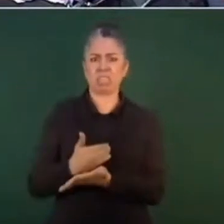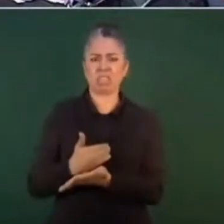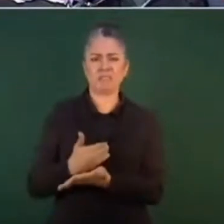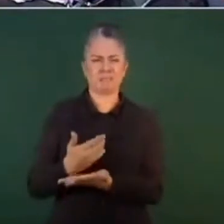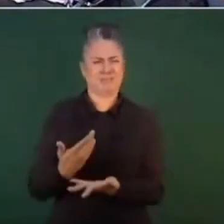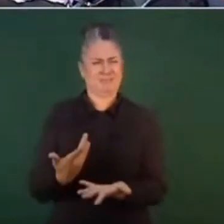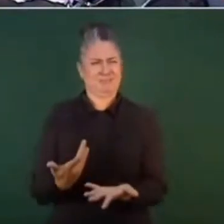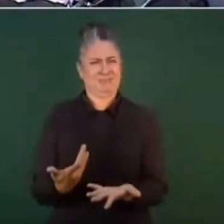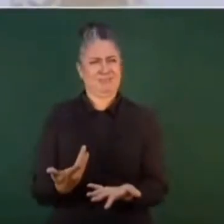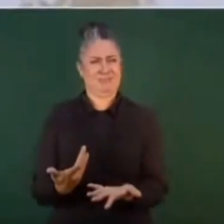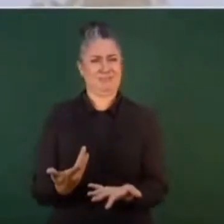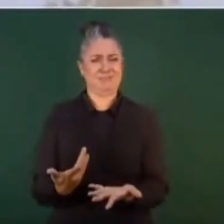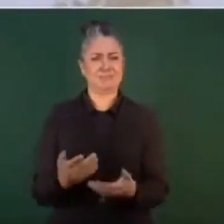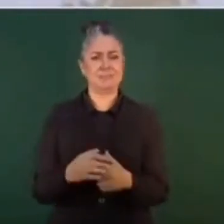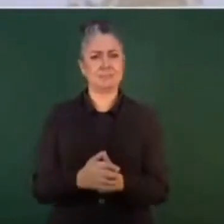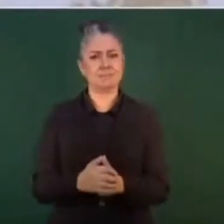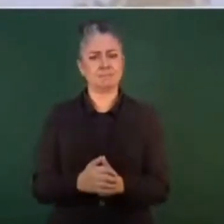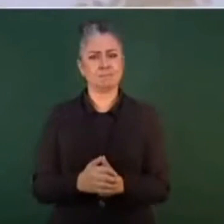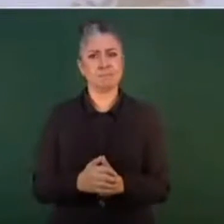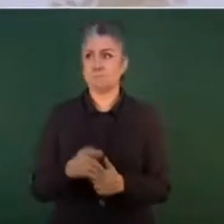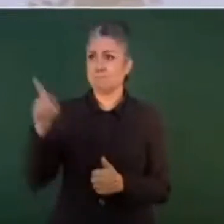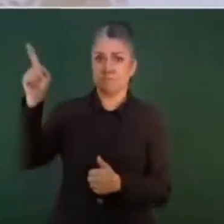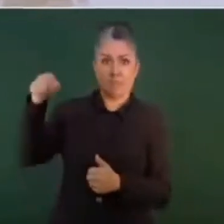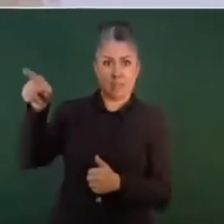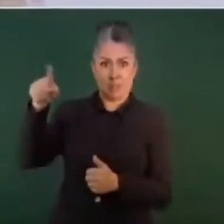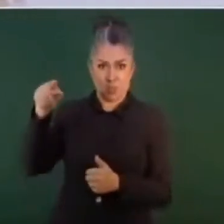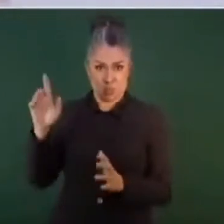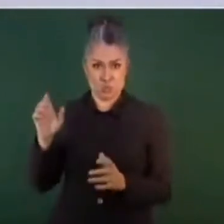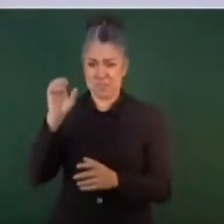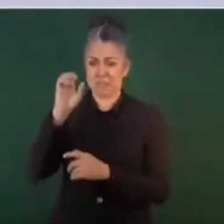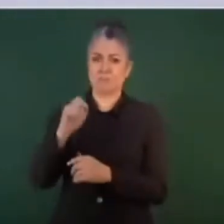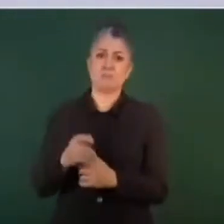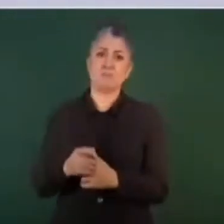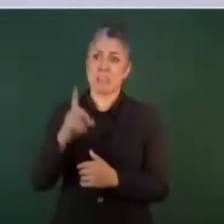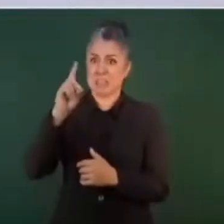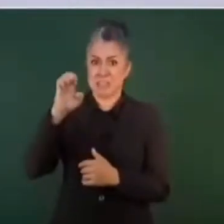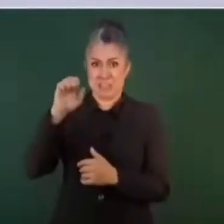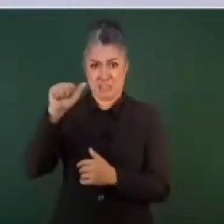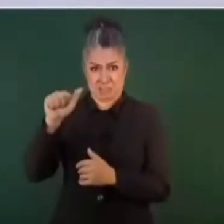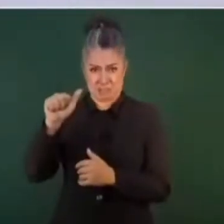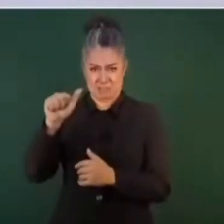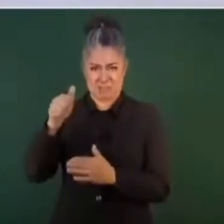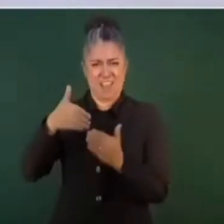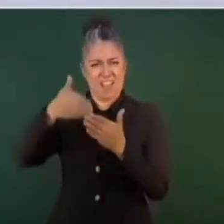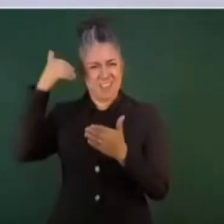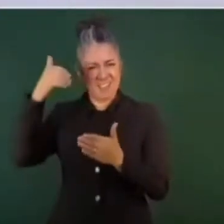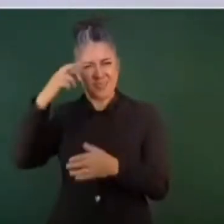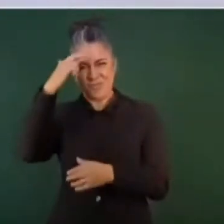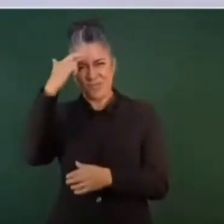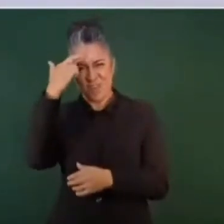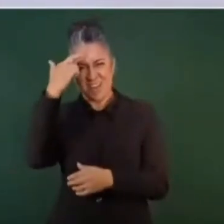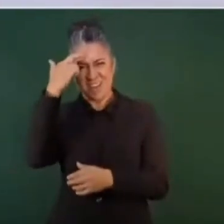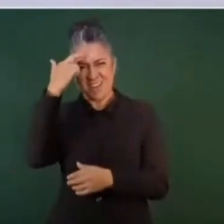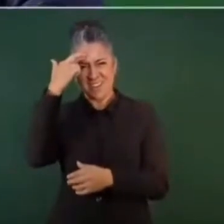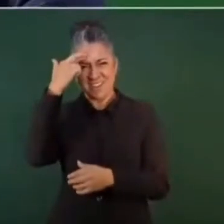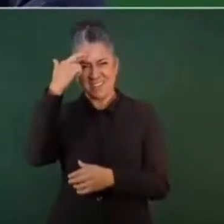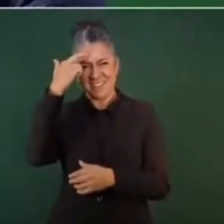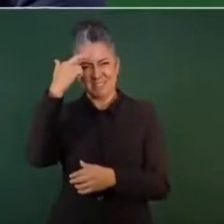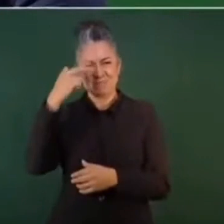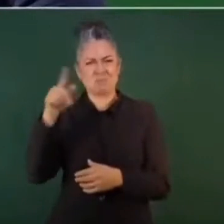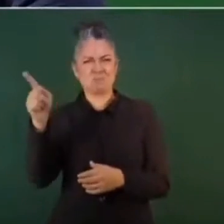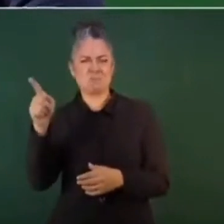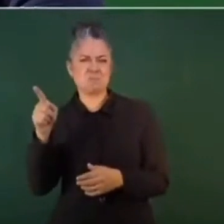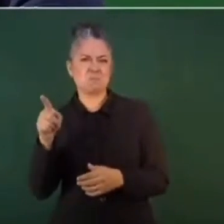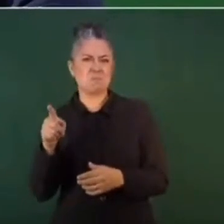crearon ellos lo de el operativo rápido y furioso para